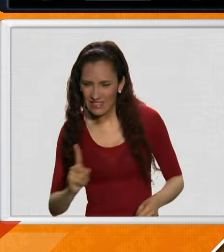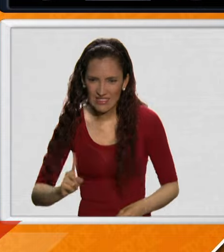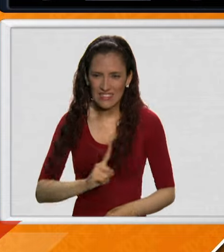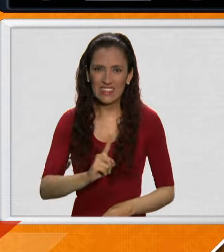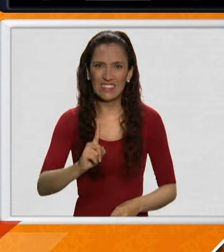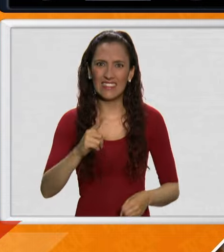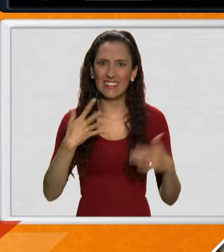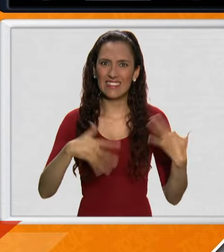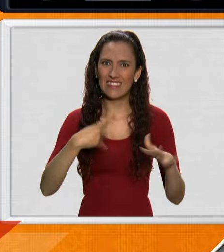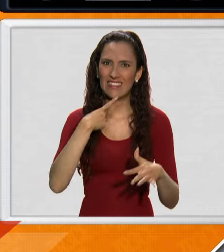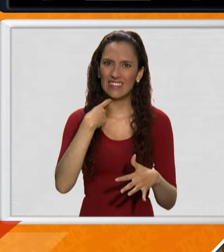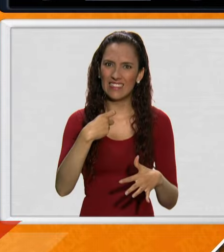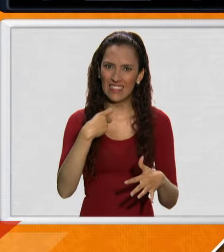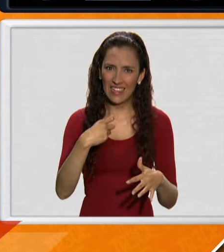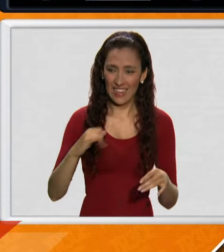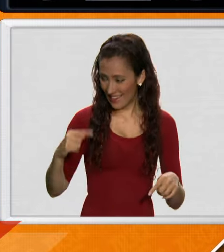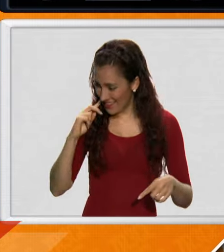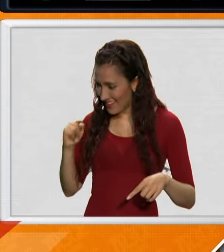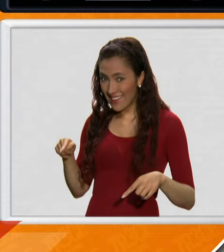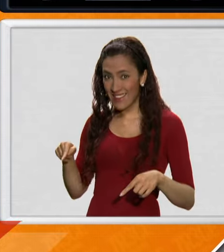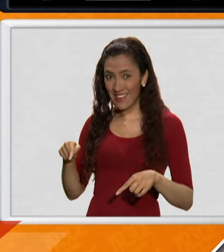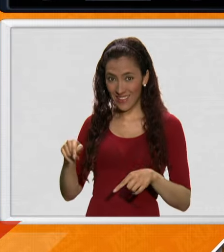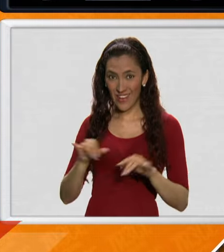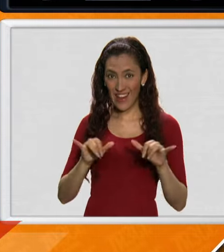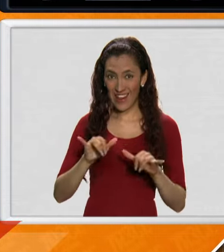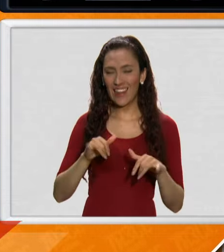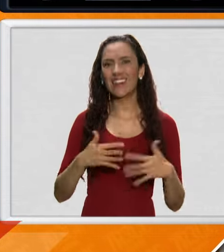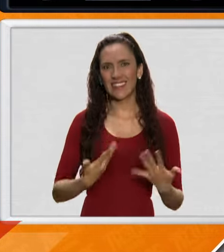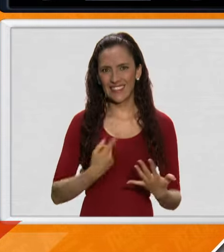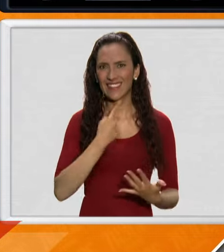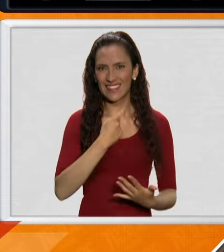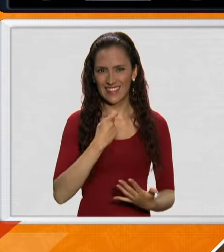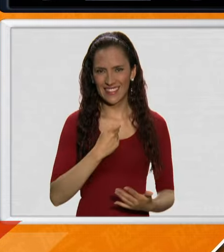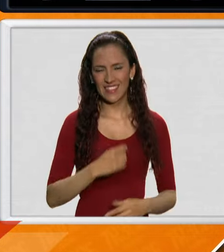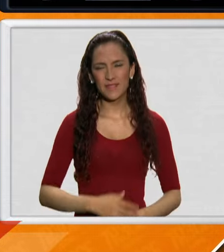Y es básicamente por cosas como esas que tienen que venir.